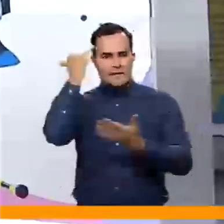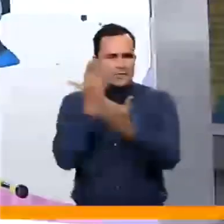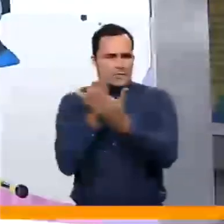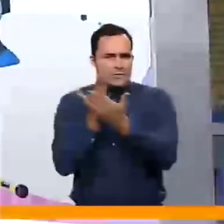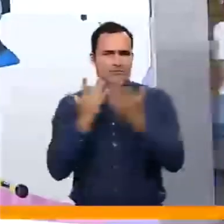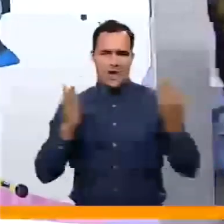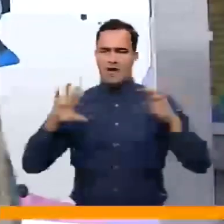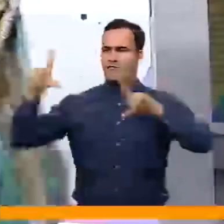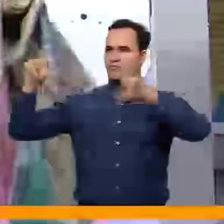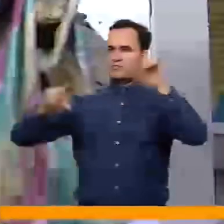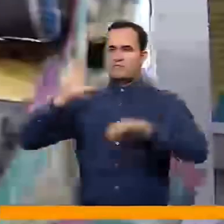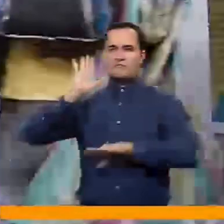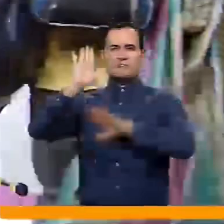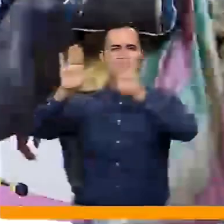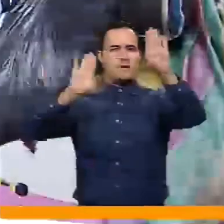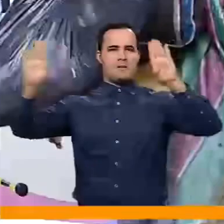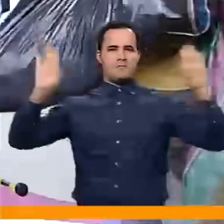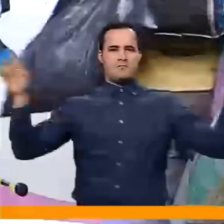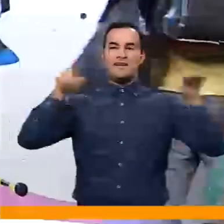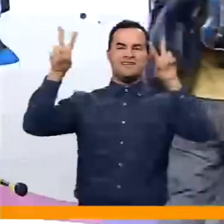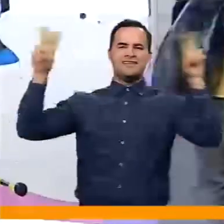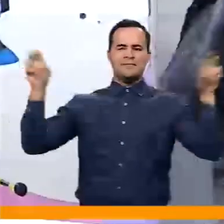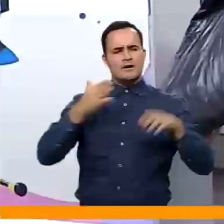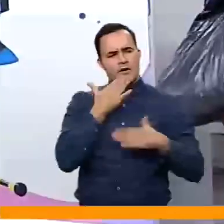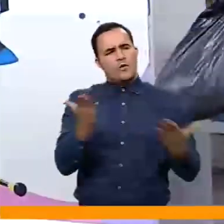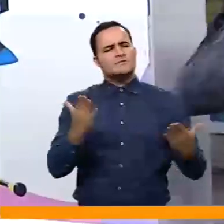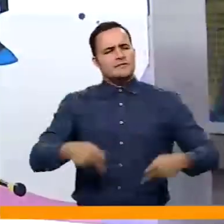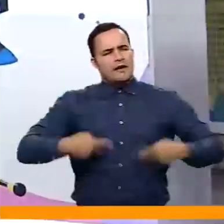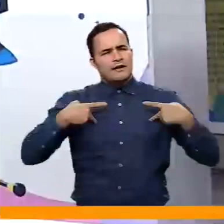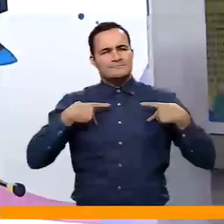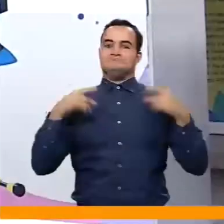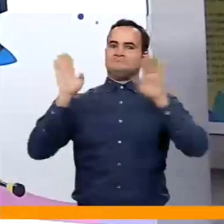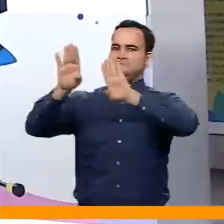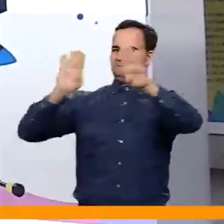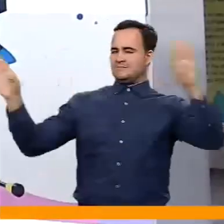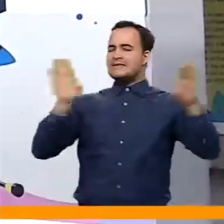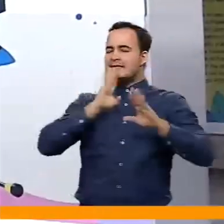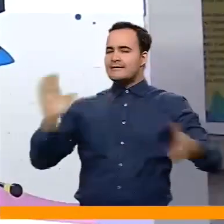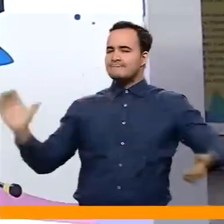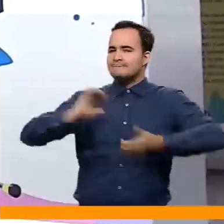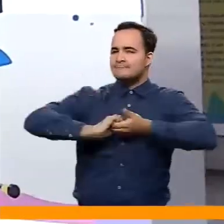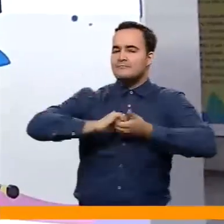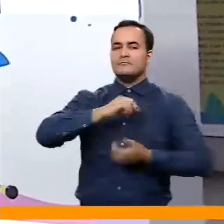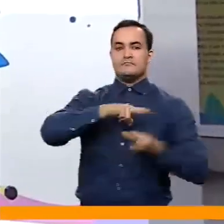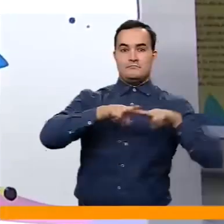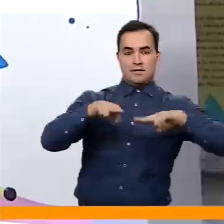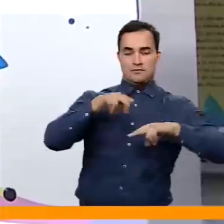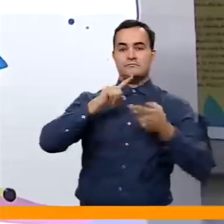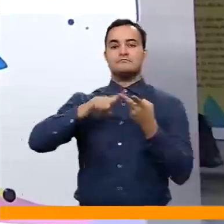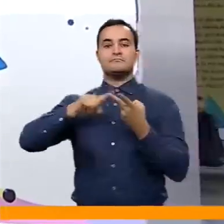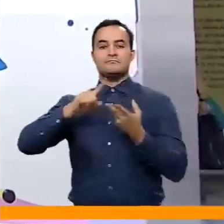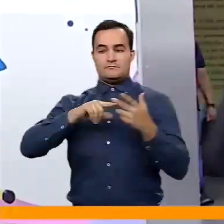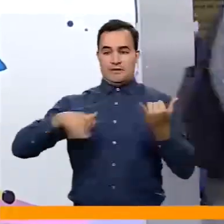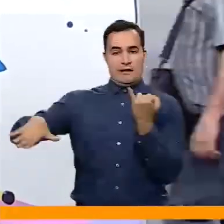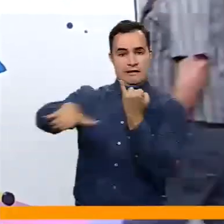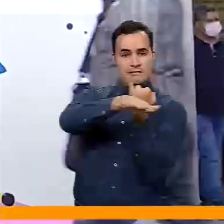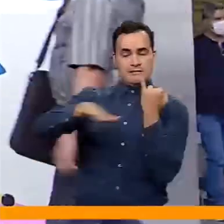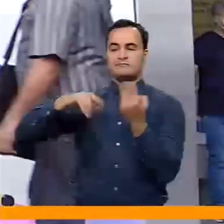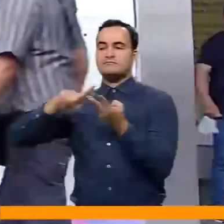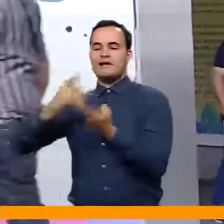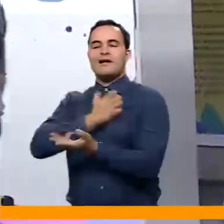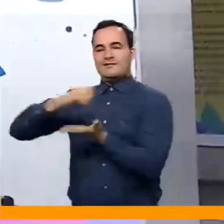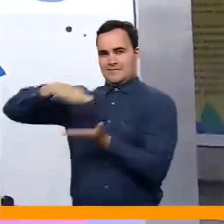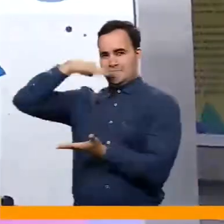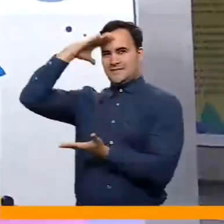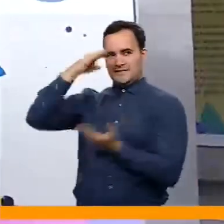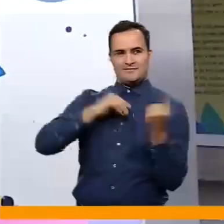estrategias es esta exposición fotográfica que se llama ¿Cómo va la vida? Una estrategia articulada entre el metro, el área metropolitana y la